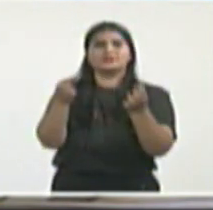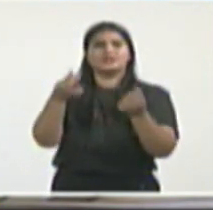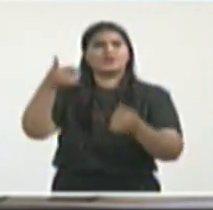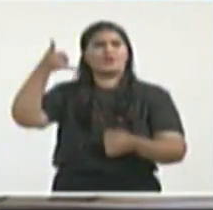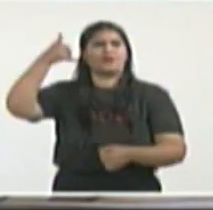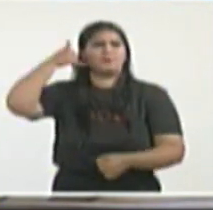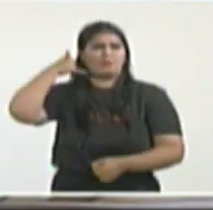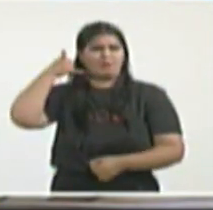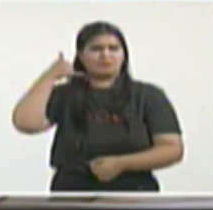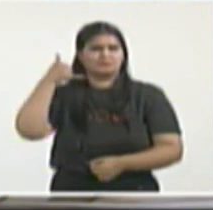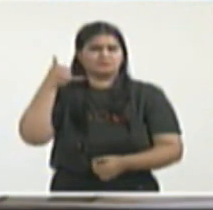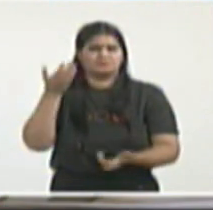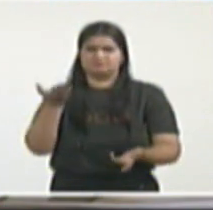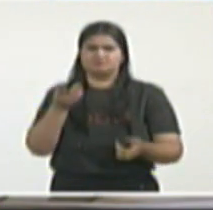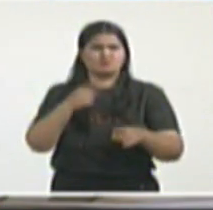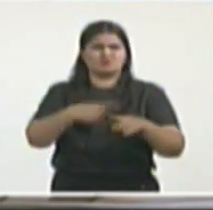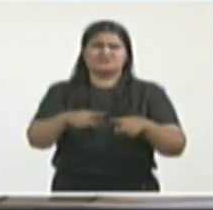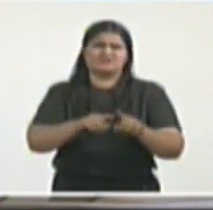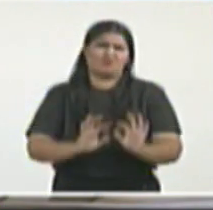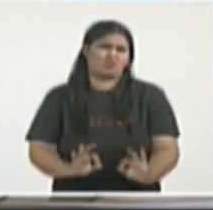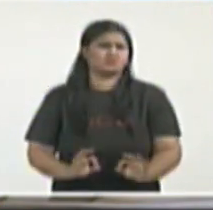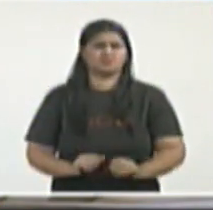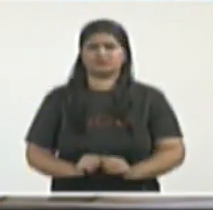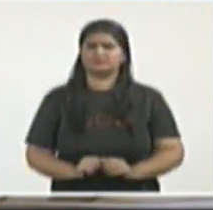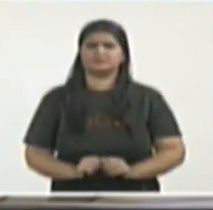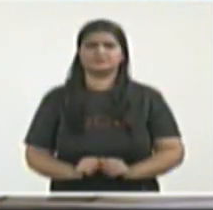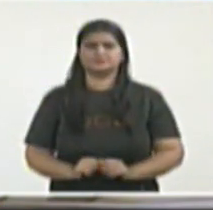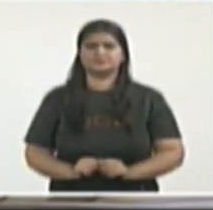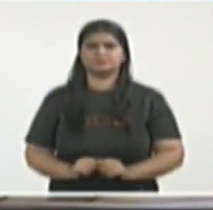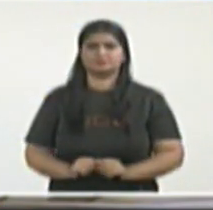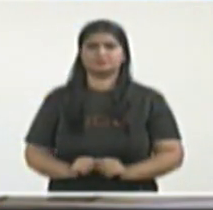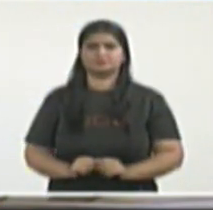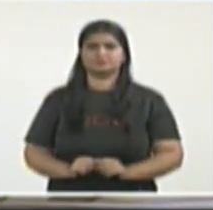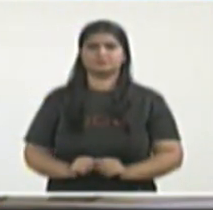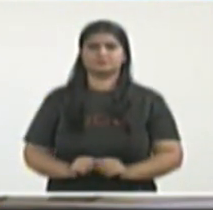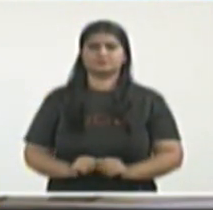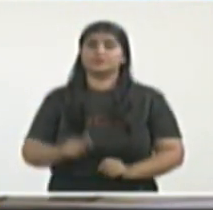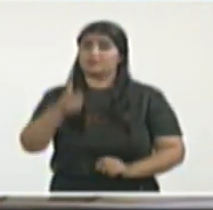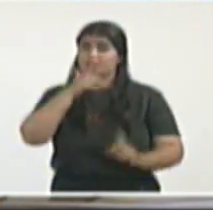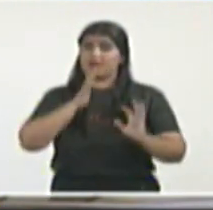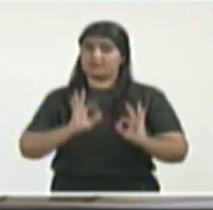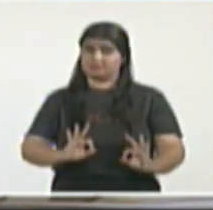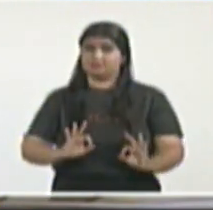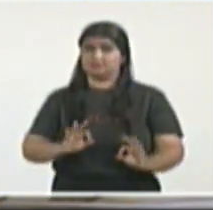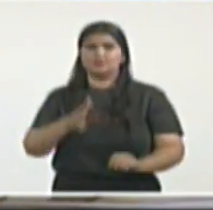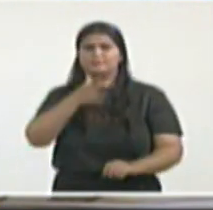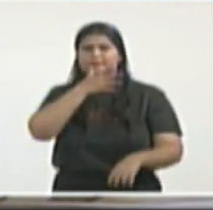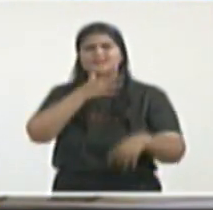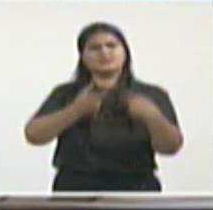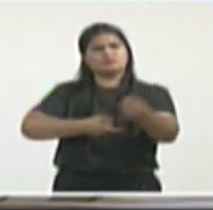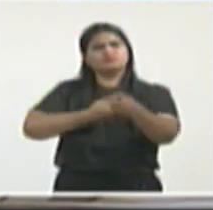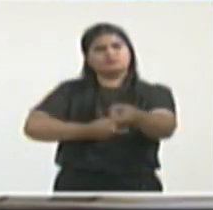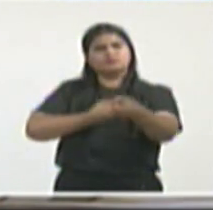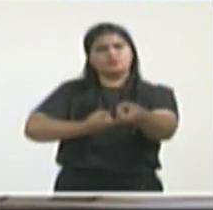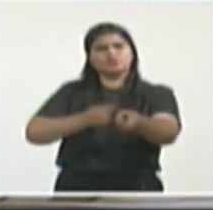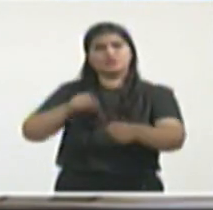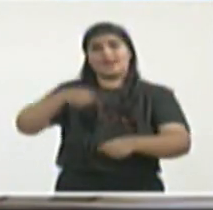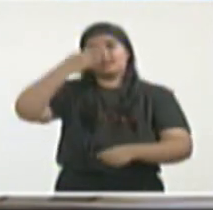Elementos típicos de la guerra no convencional han estado presentes en estas